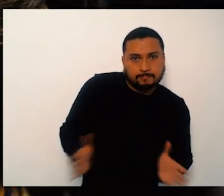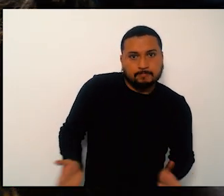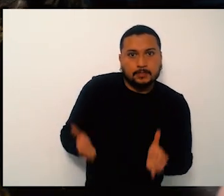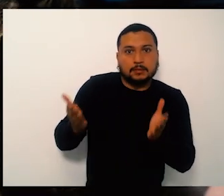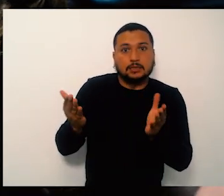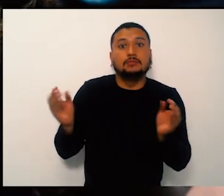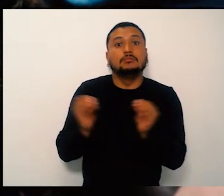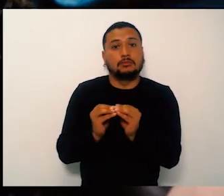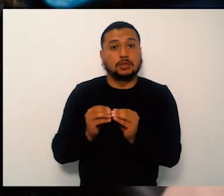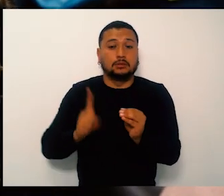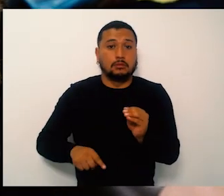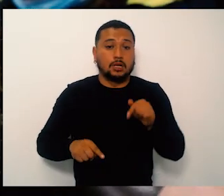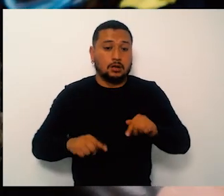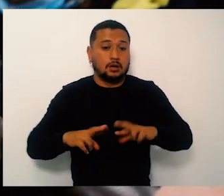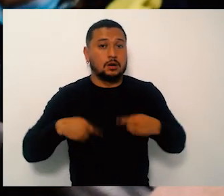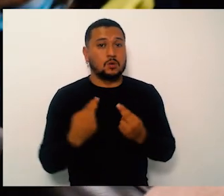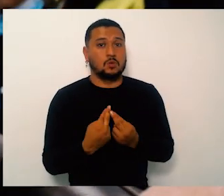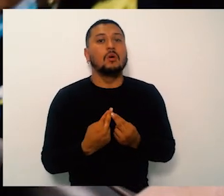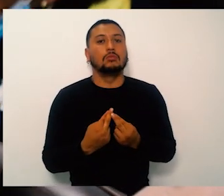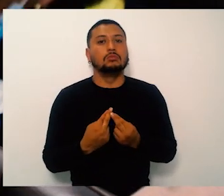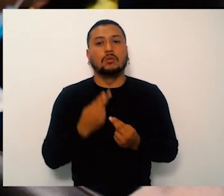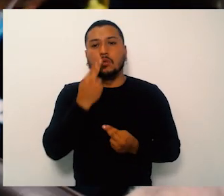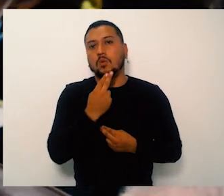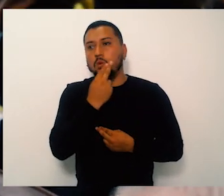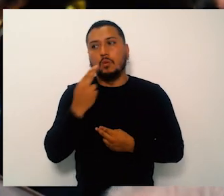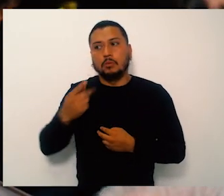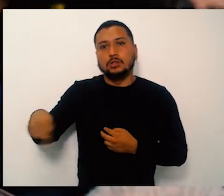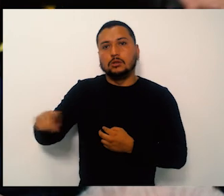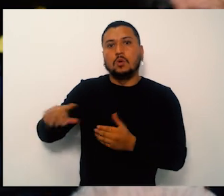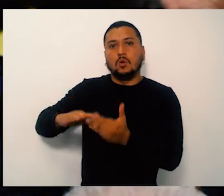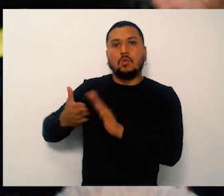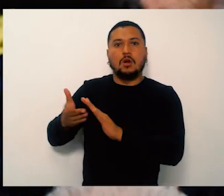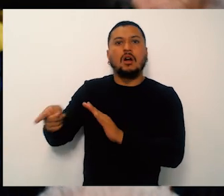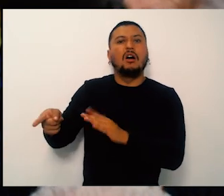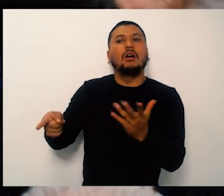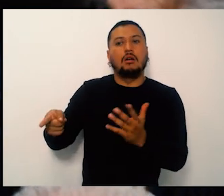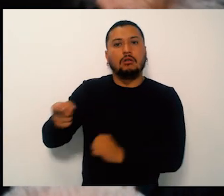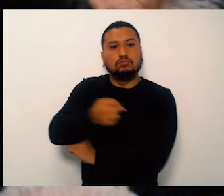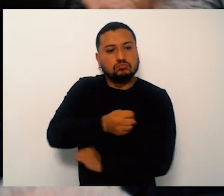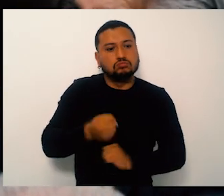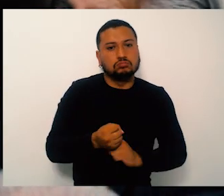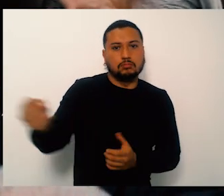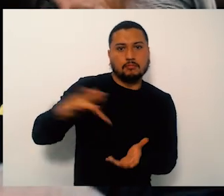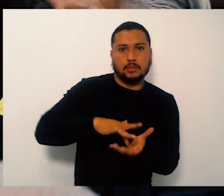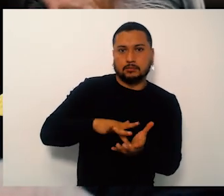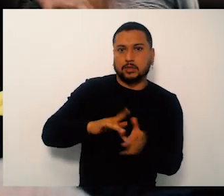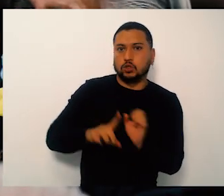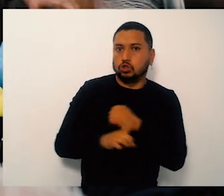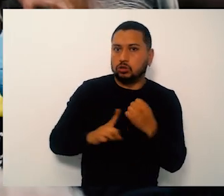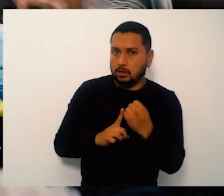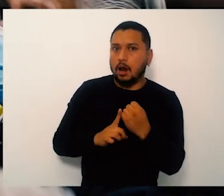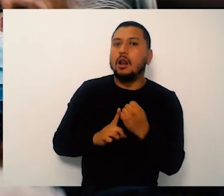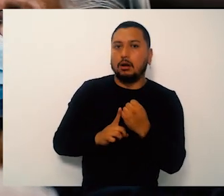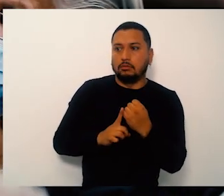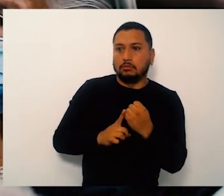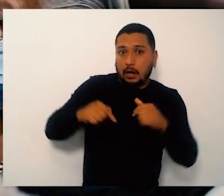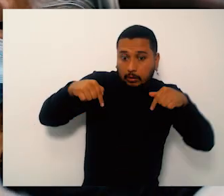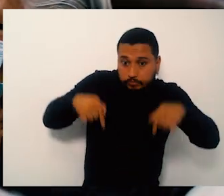Retirar el proyecto de la reforma a la salud. Entonces yo sí le agradezco a todos. Yo por todos lados donde voy,